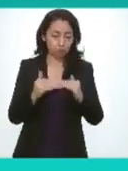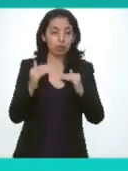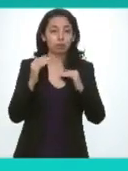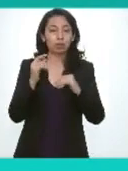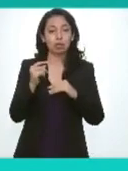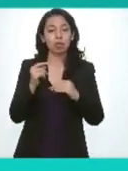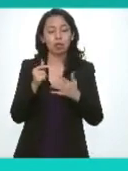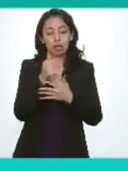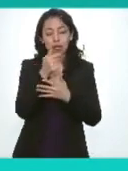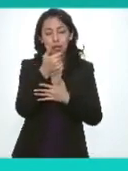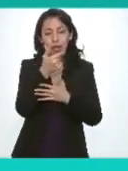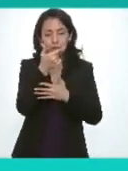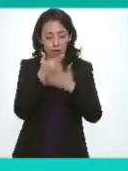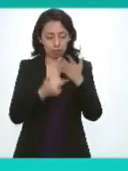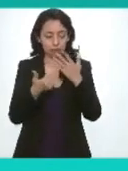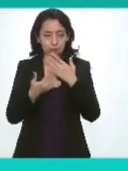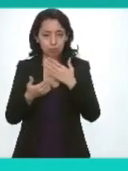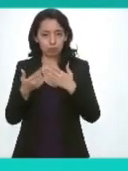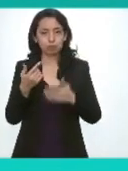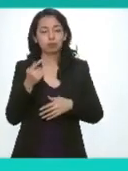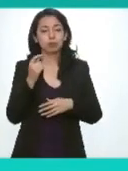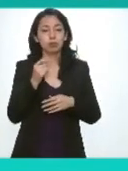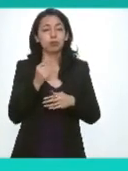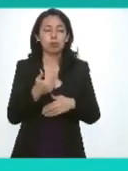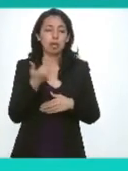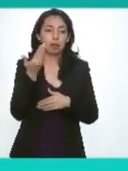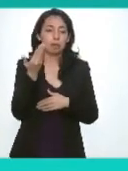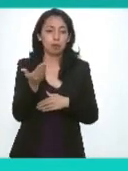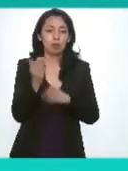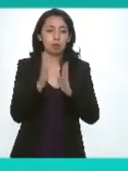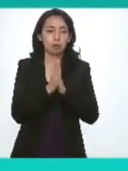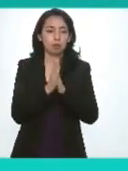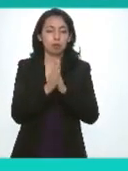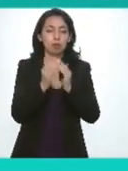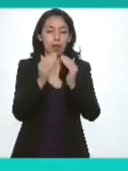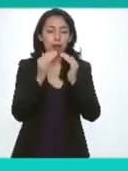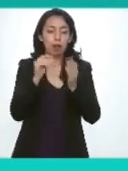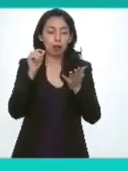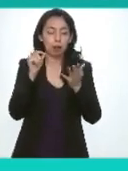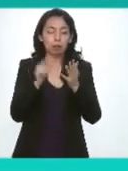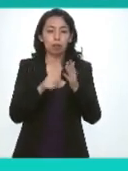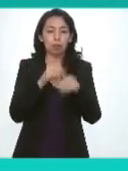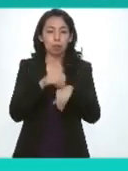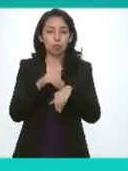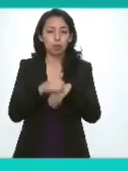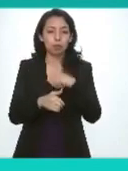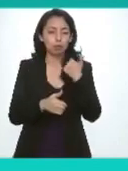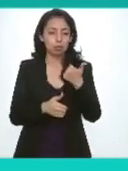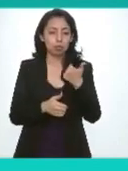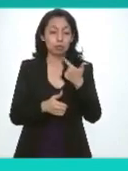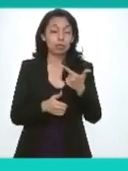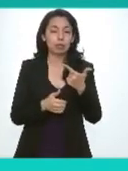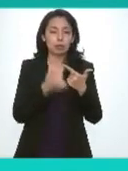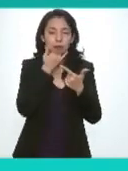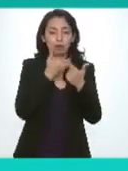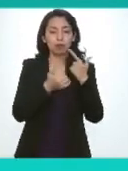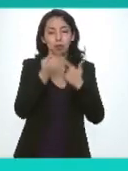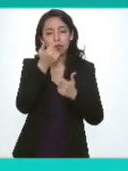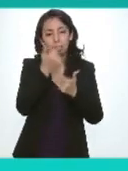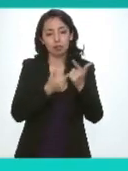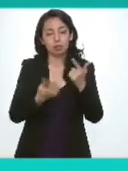el desahogo de esta sesión por lo que le solicito pasemos al punto siete del orden del día secretario